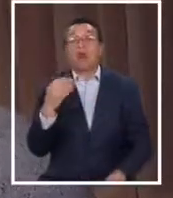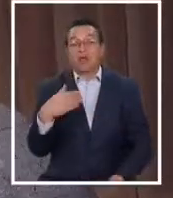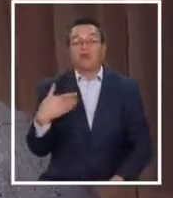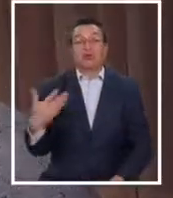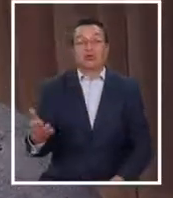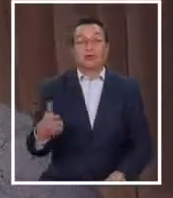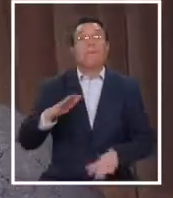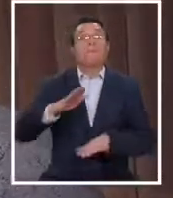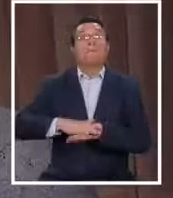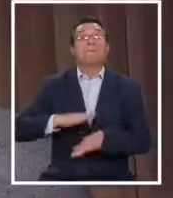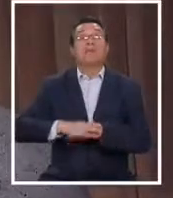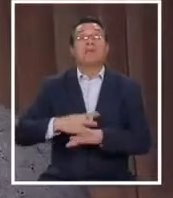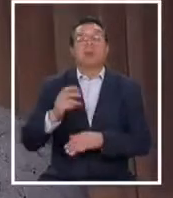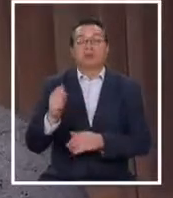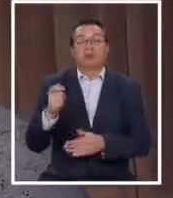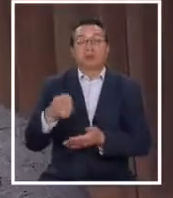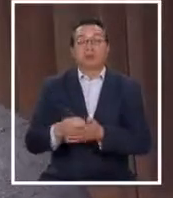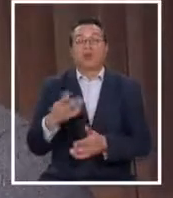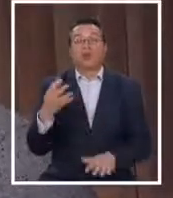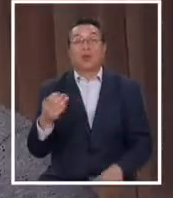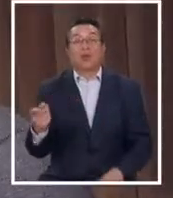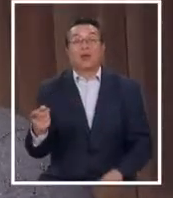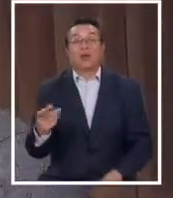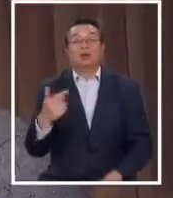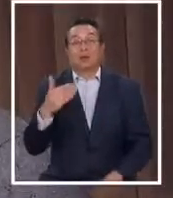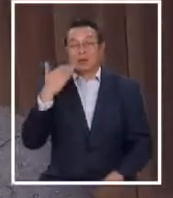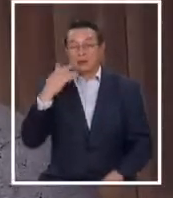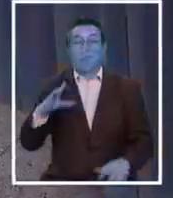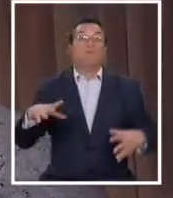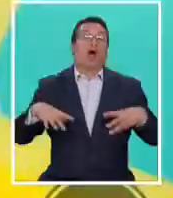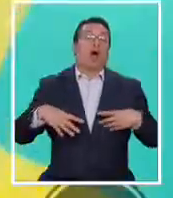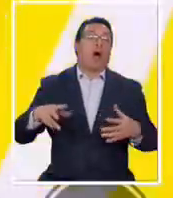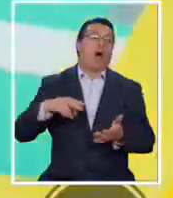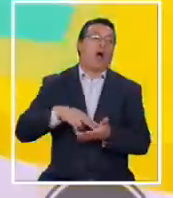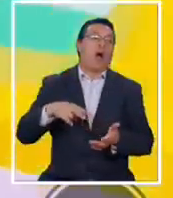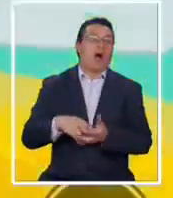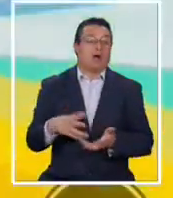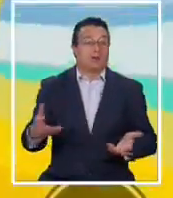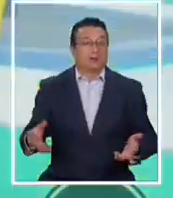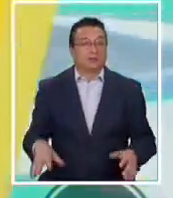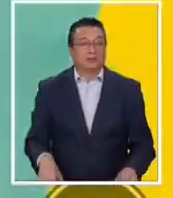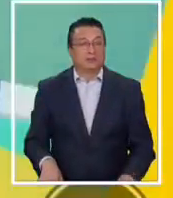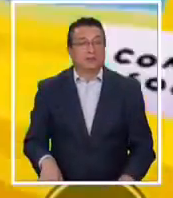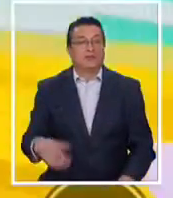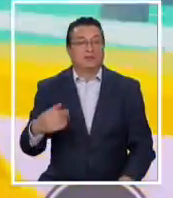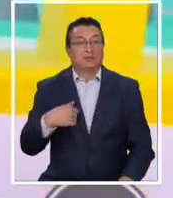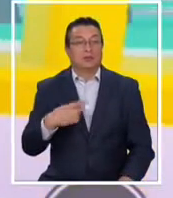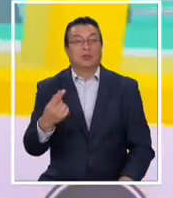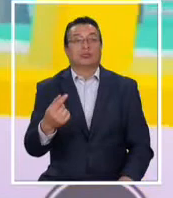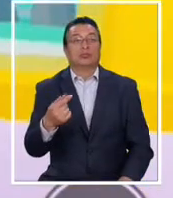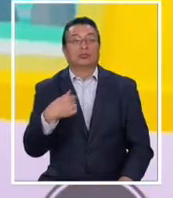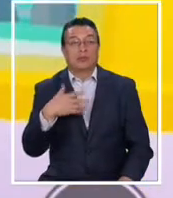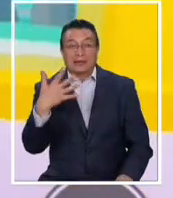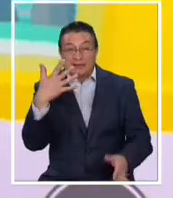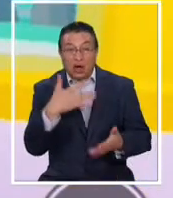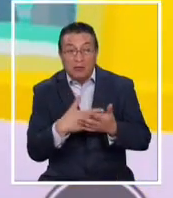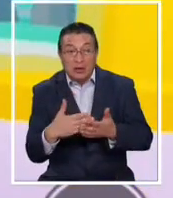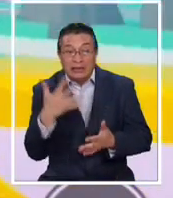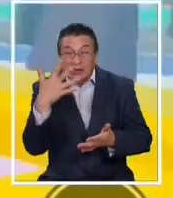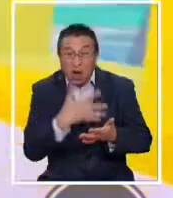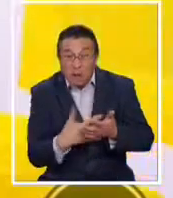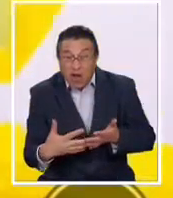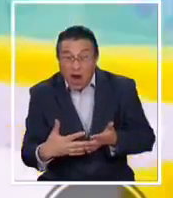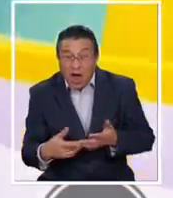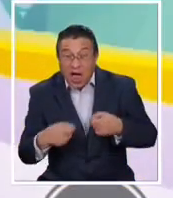porque es lo mínimo que puedes comprar, bueno, quedó el niño más feliz del mundo. Hay una estatua que cuesta 5 billones. ¿5 billones? Y se